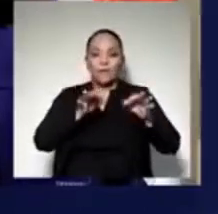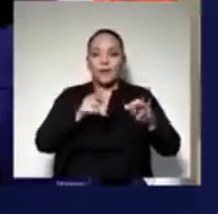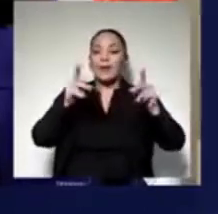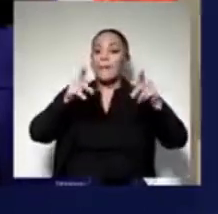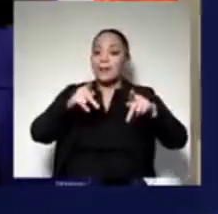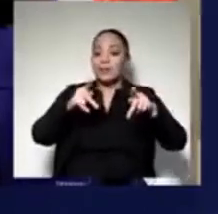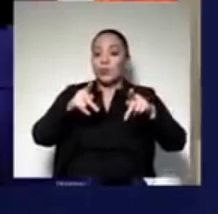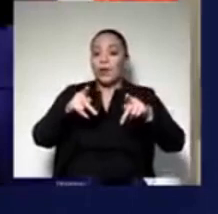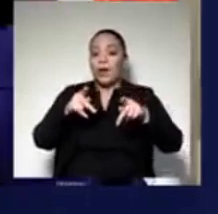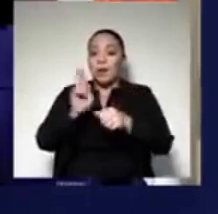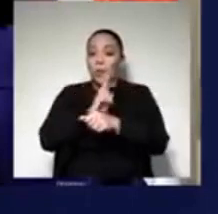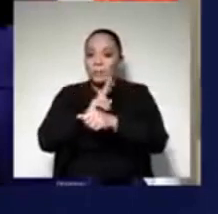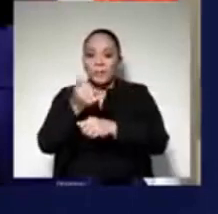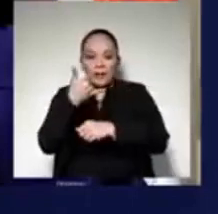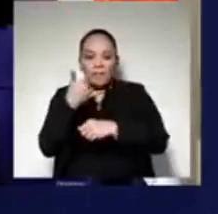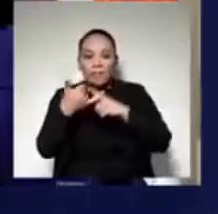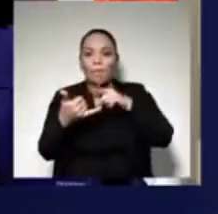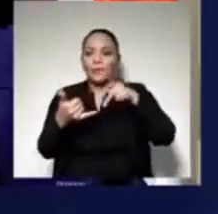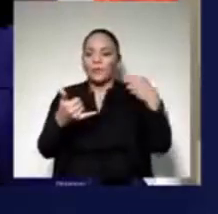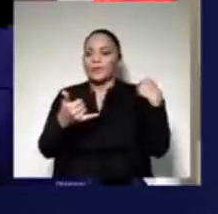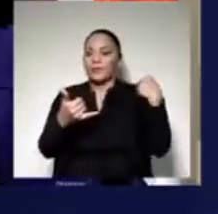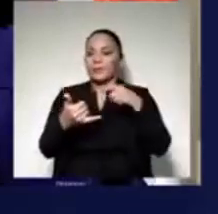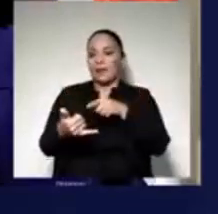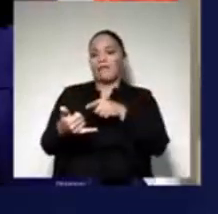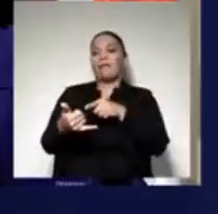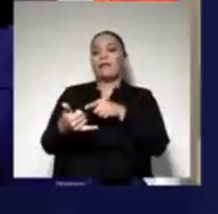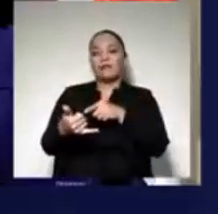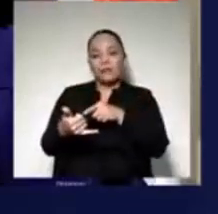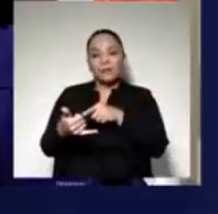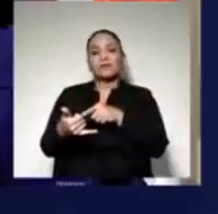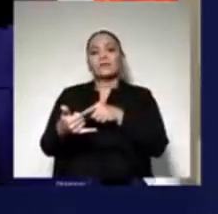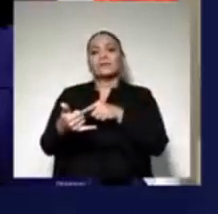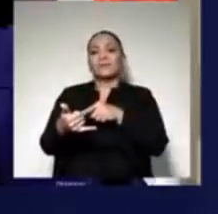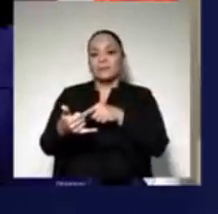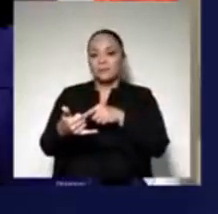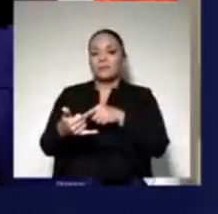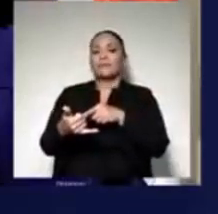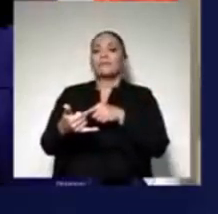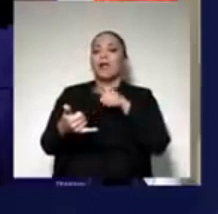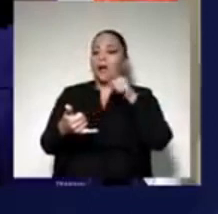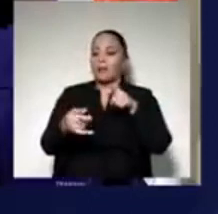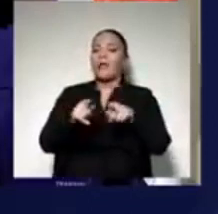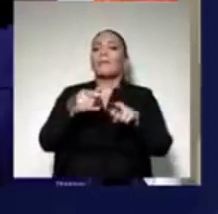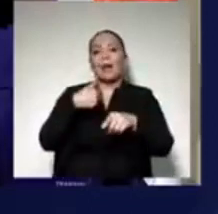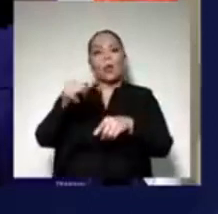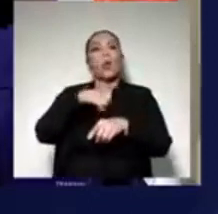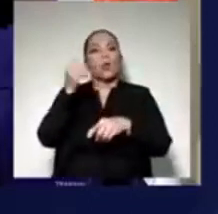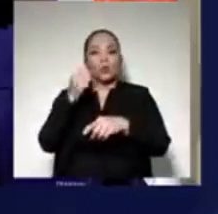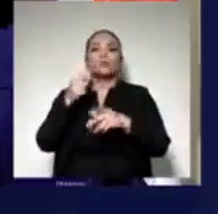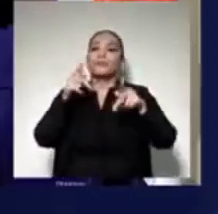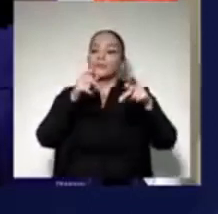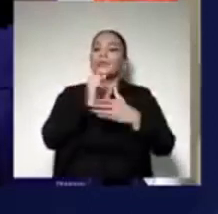persona que está detrás de ese teléfono sea la persona responsable. Desde ahí también salen otros sicarios, delitos desde la cárcel.